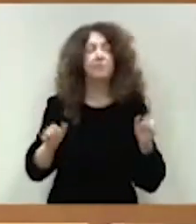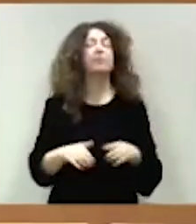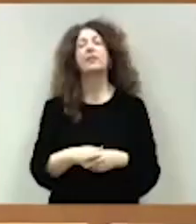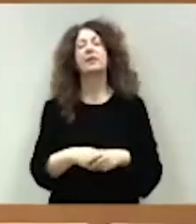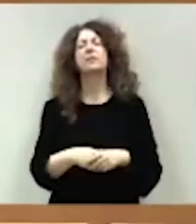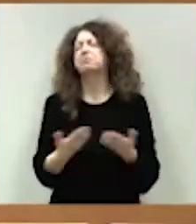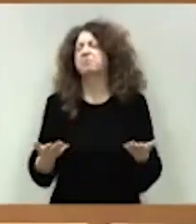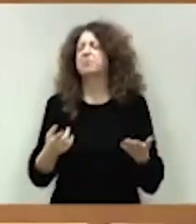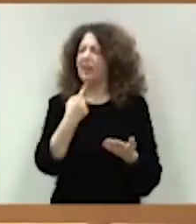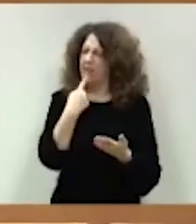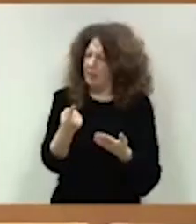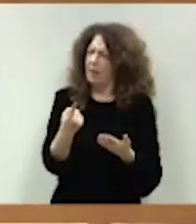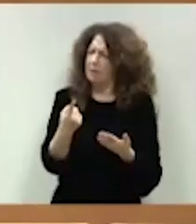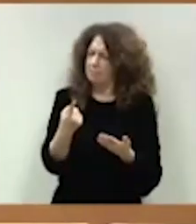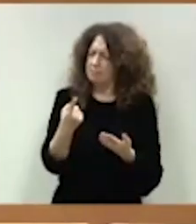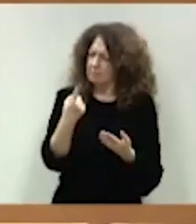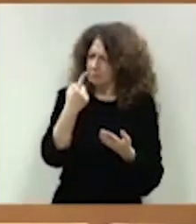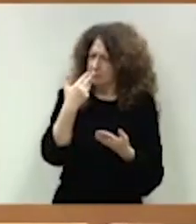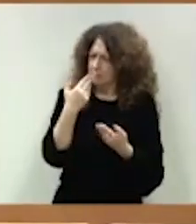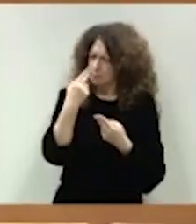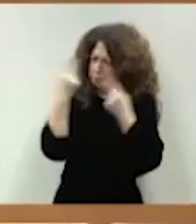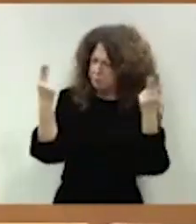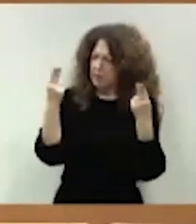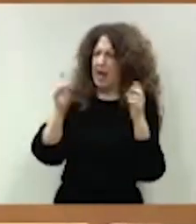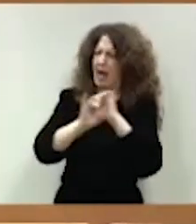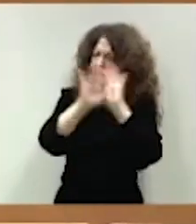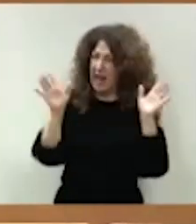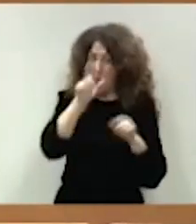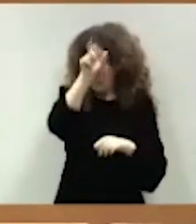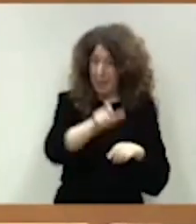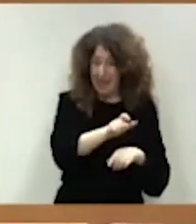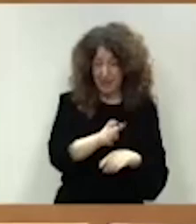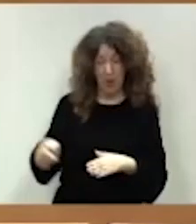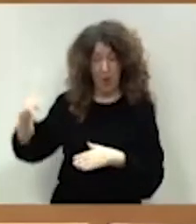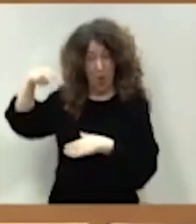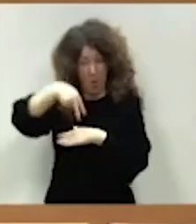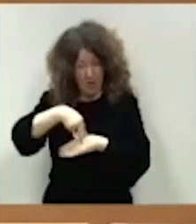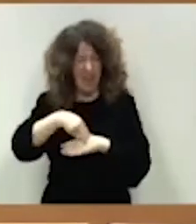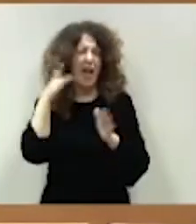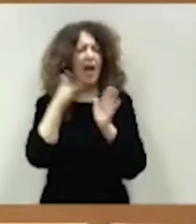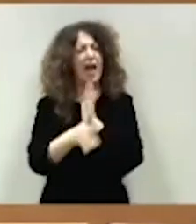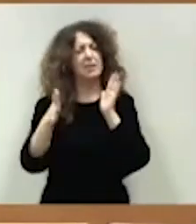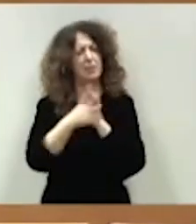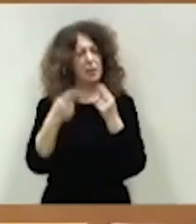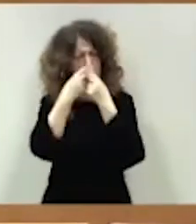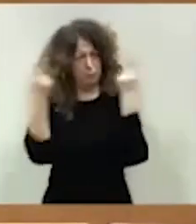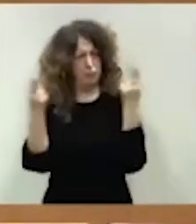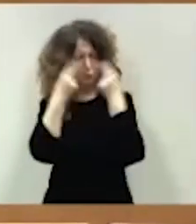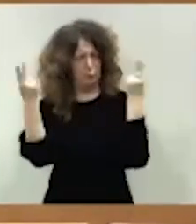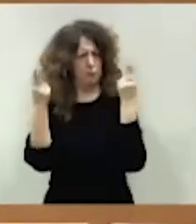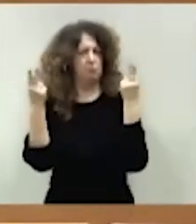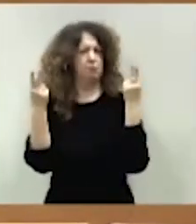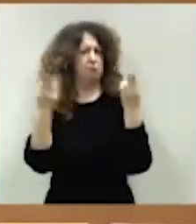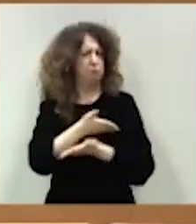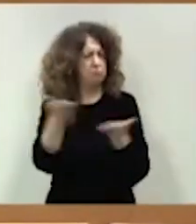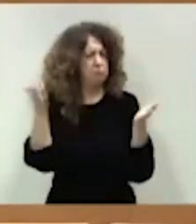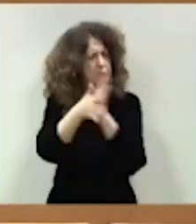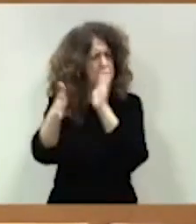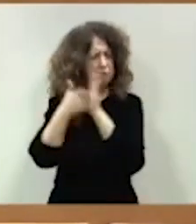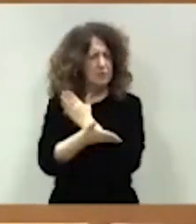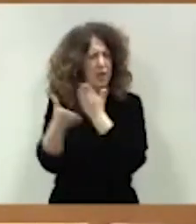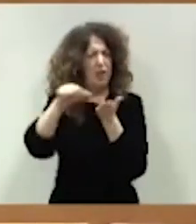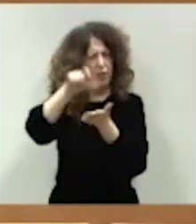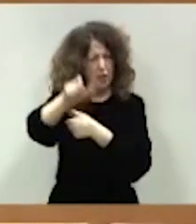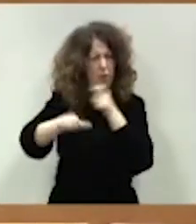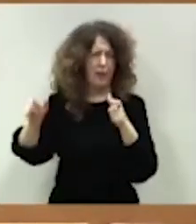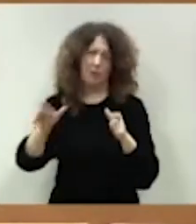Díganlo claro la persona que suba a la tribuna que lo explique a la ciudadanía porque, señoría, créame tiene una